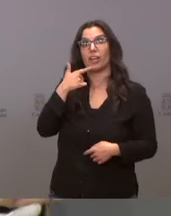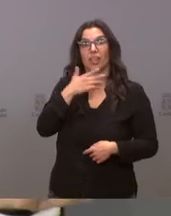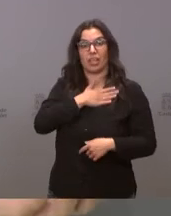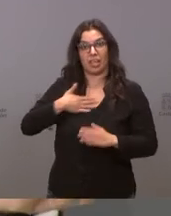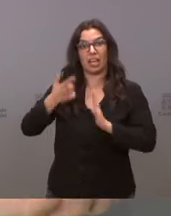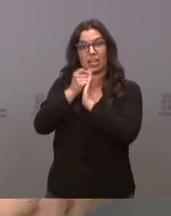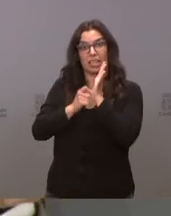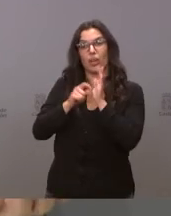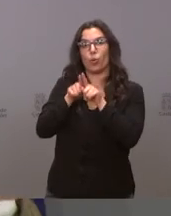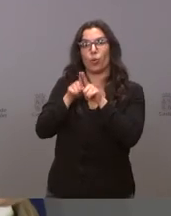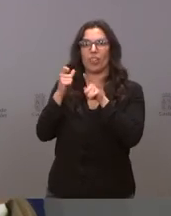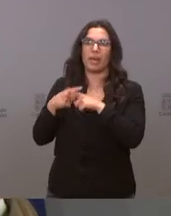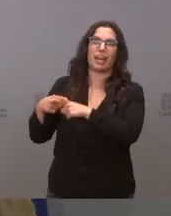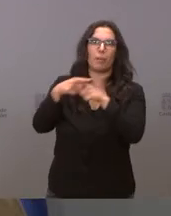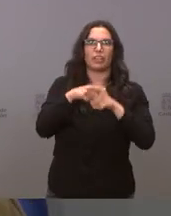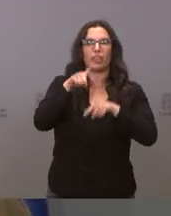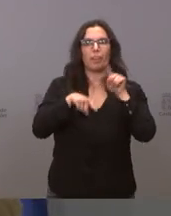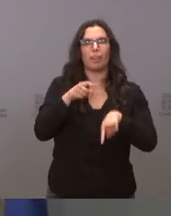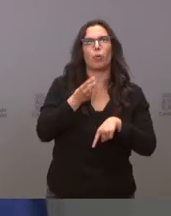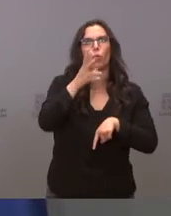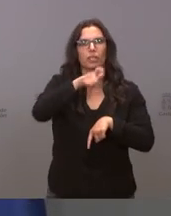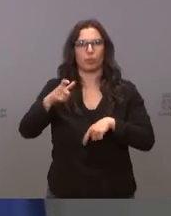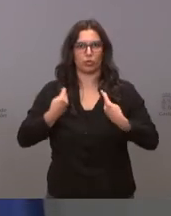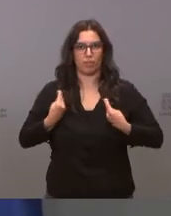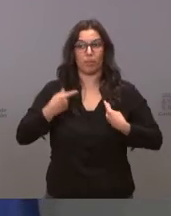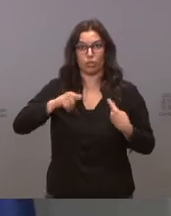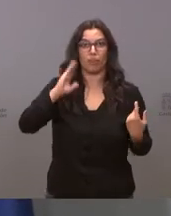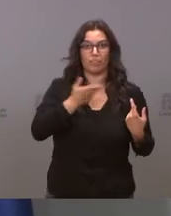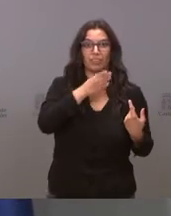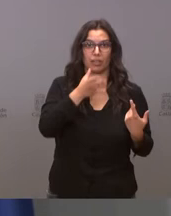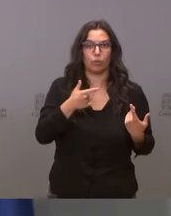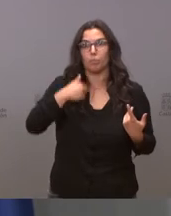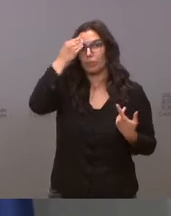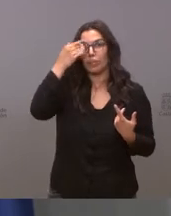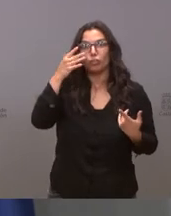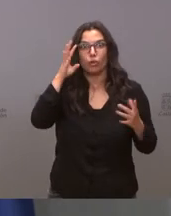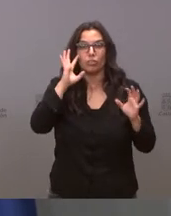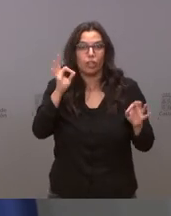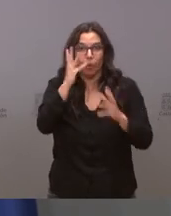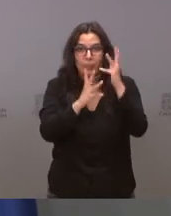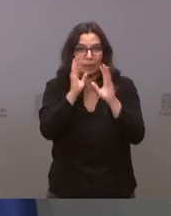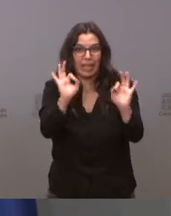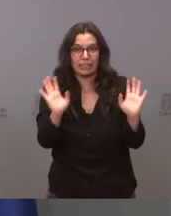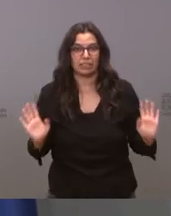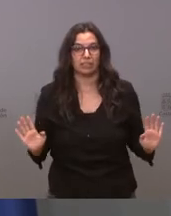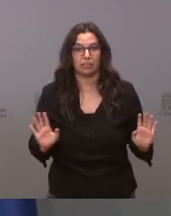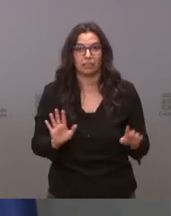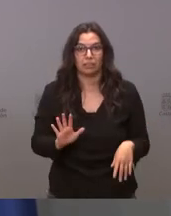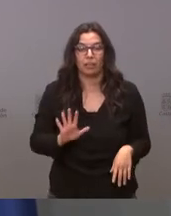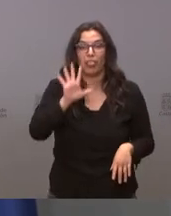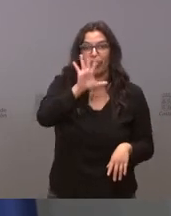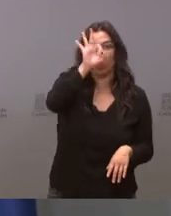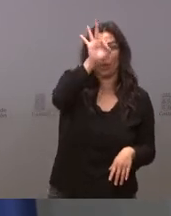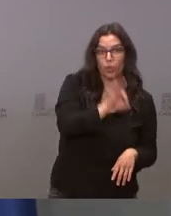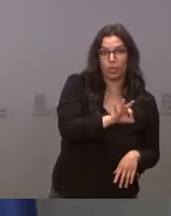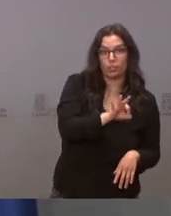diciendo que hay que hacer un reparto poblacional y eso nos perjudica yo creo que es bastante fácil las matemáticas son así 5% es